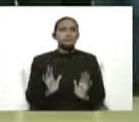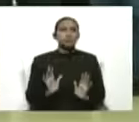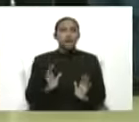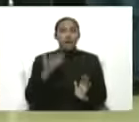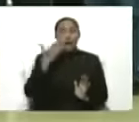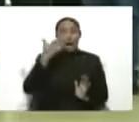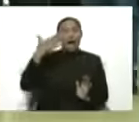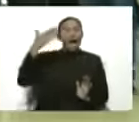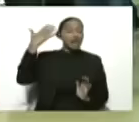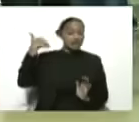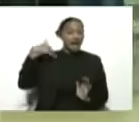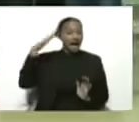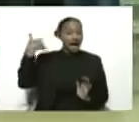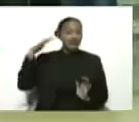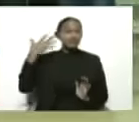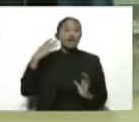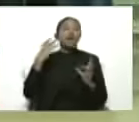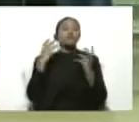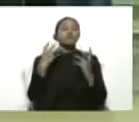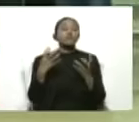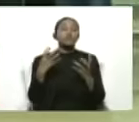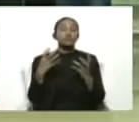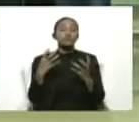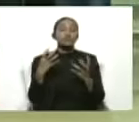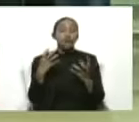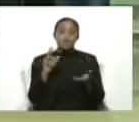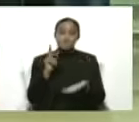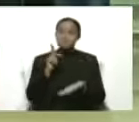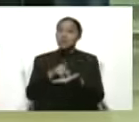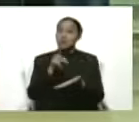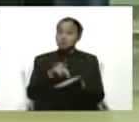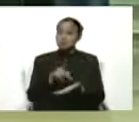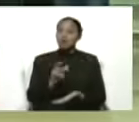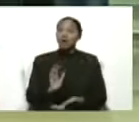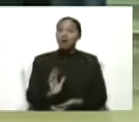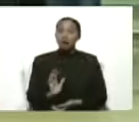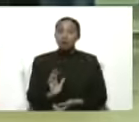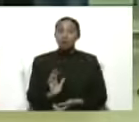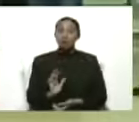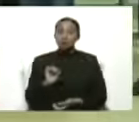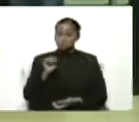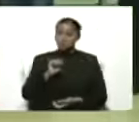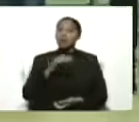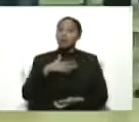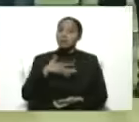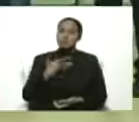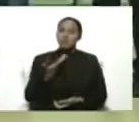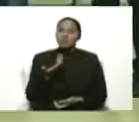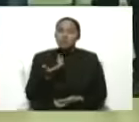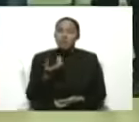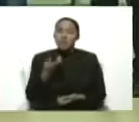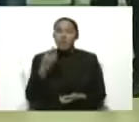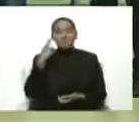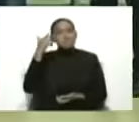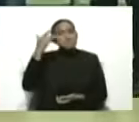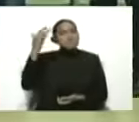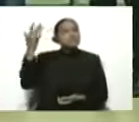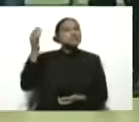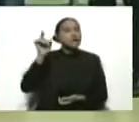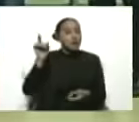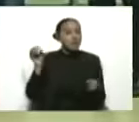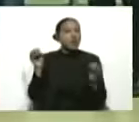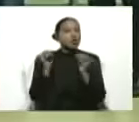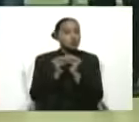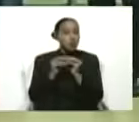en el, en el referéndum, bueno, aspiramos también que los venezolanos que están en su casa